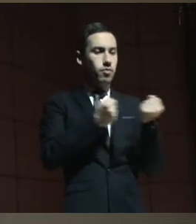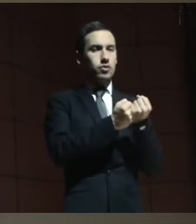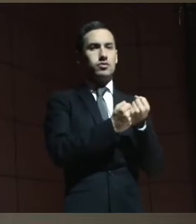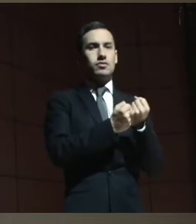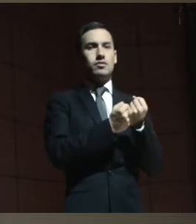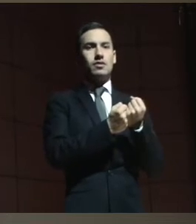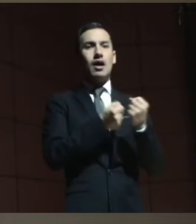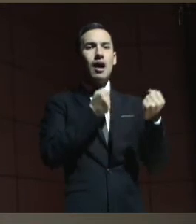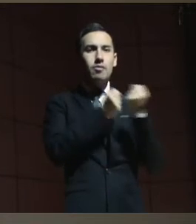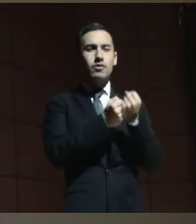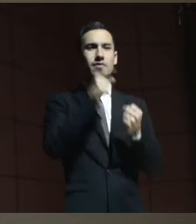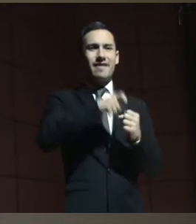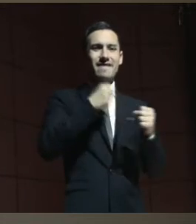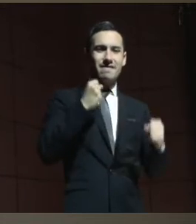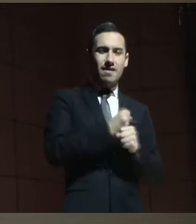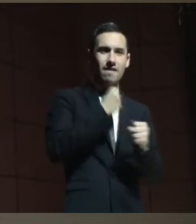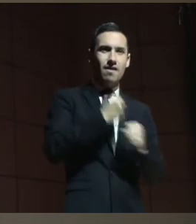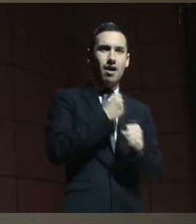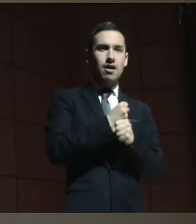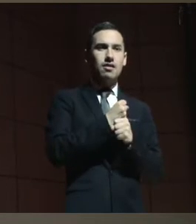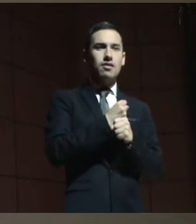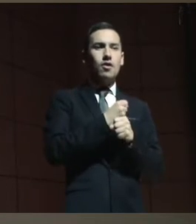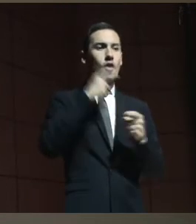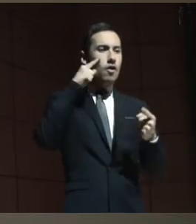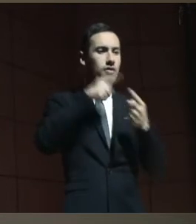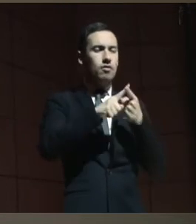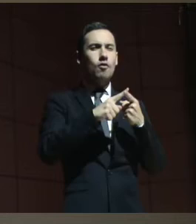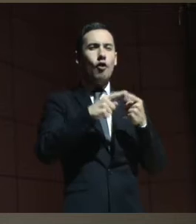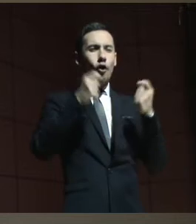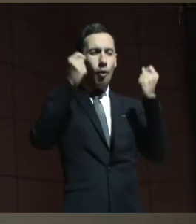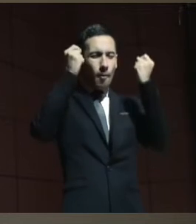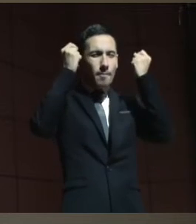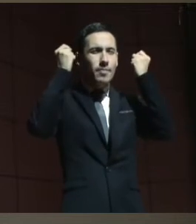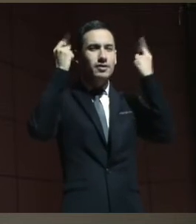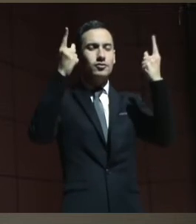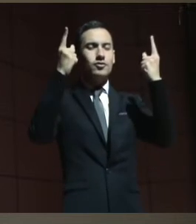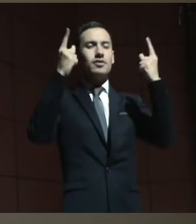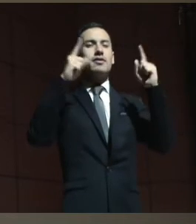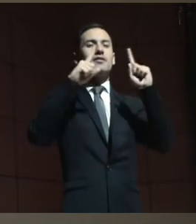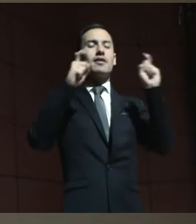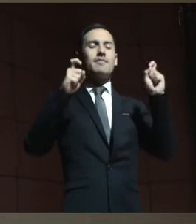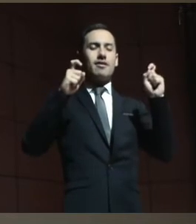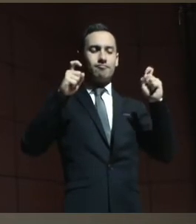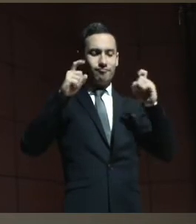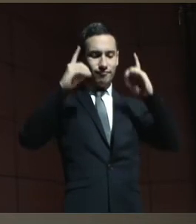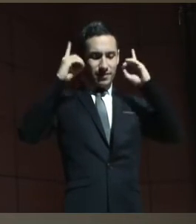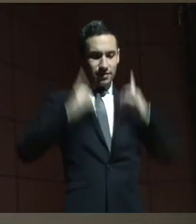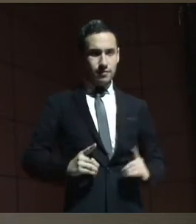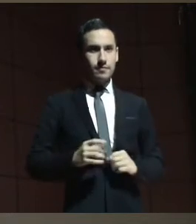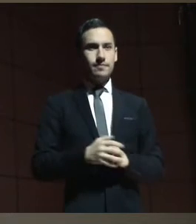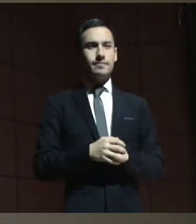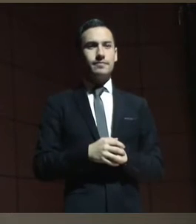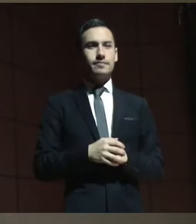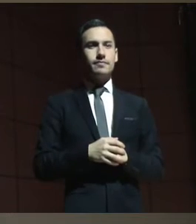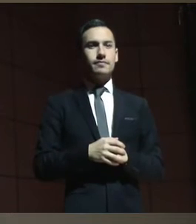El apoyo debe trabajar para la comprensión frente a la toma de una decisión.